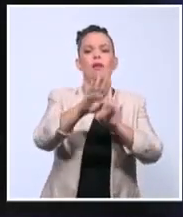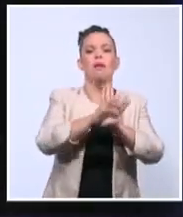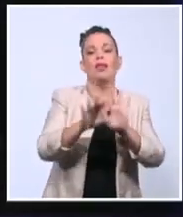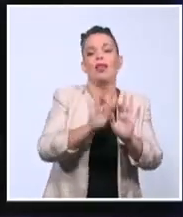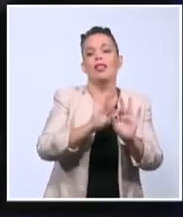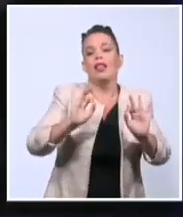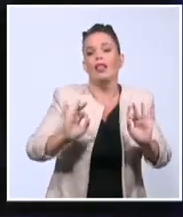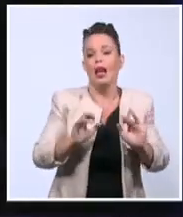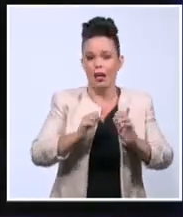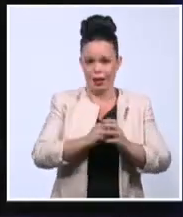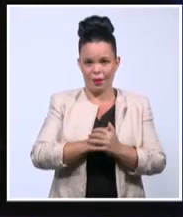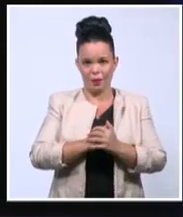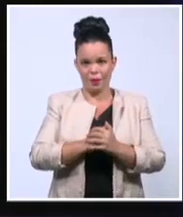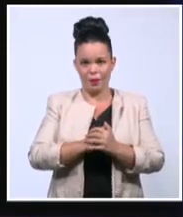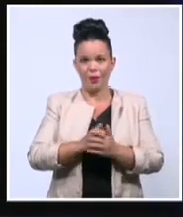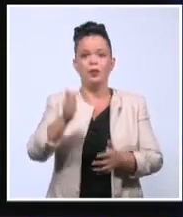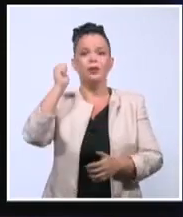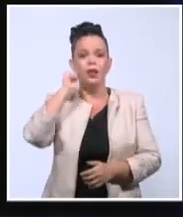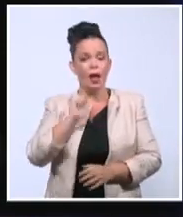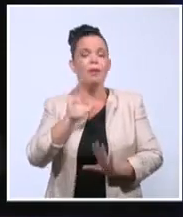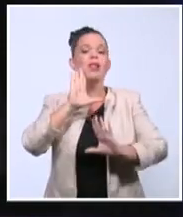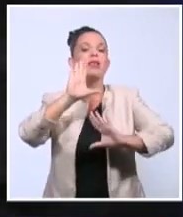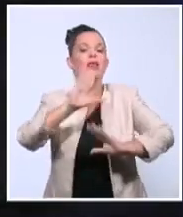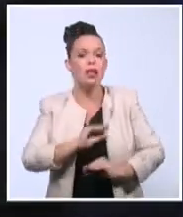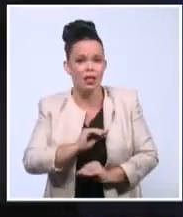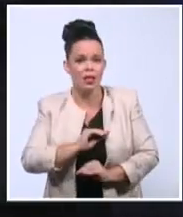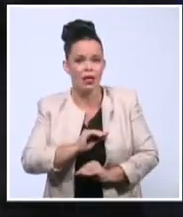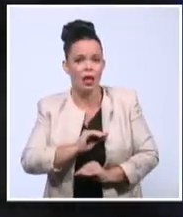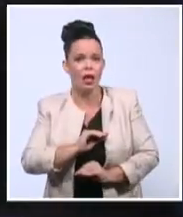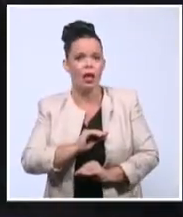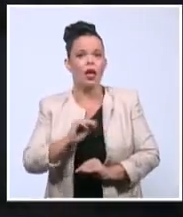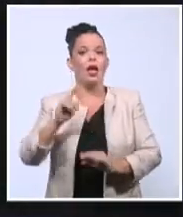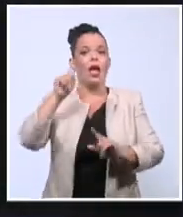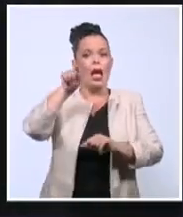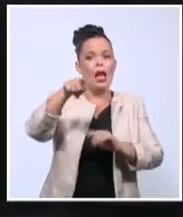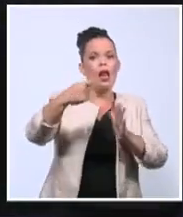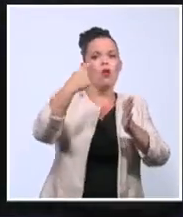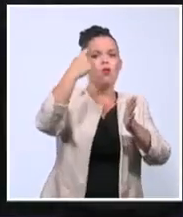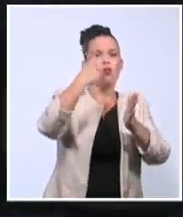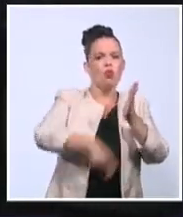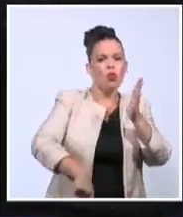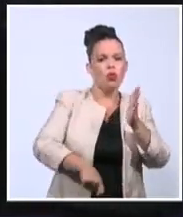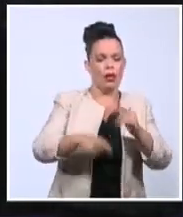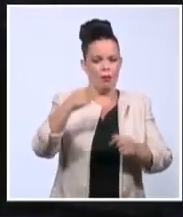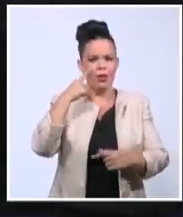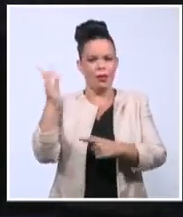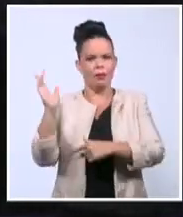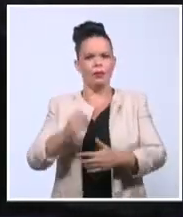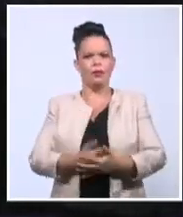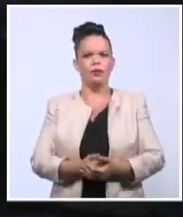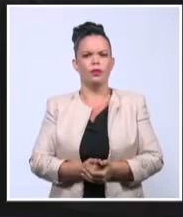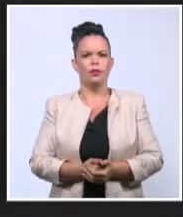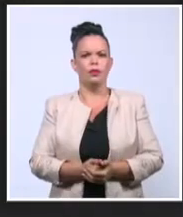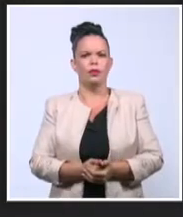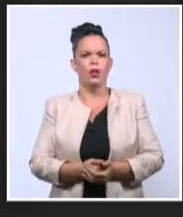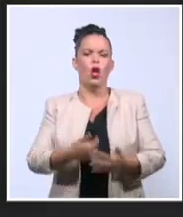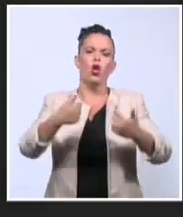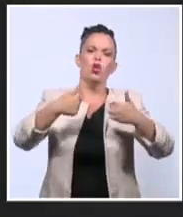él ha dicho que no pagó ninguna. Vean lo que él mismo se encarga, él lo explica. Vamos a ver qué ha hecho con las multas. Como dice Mercosobo, yo